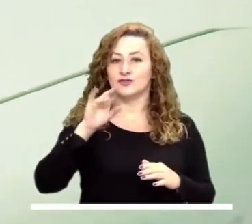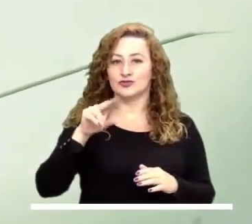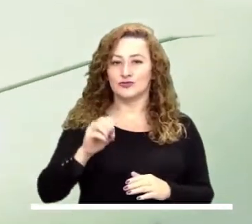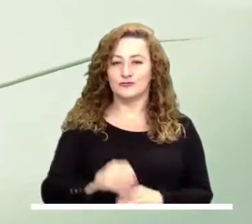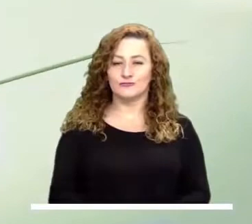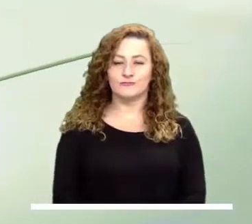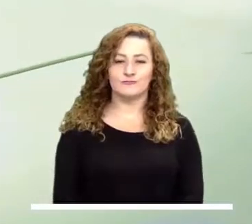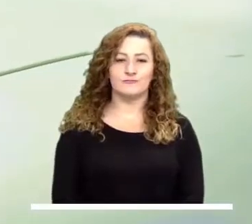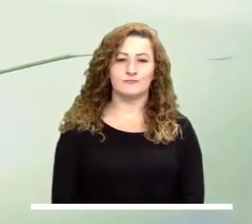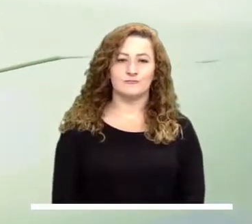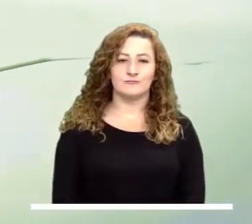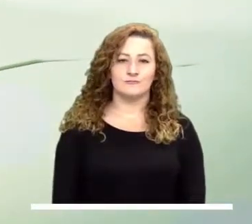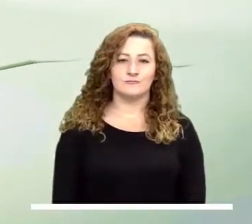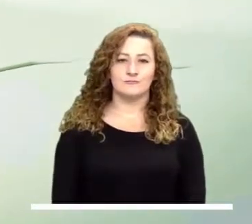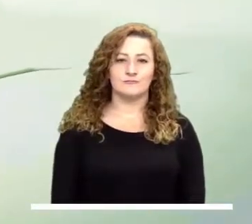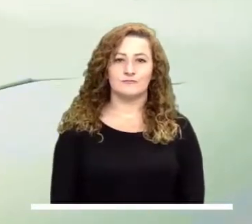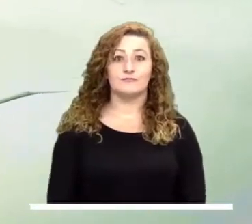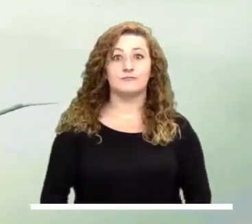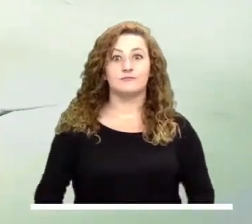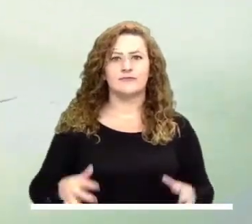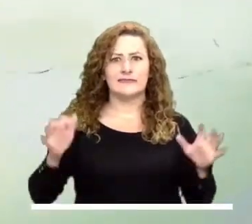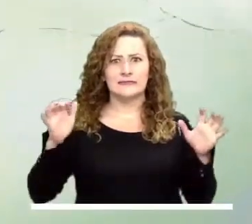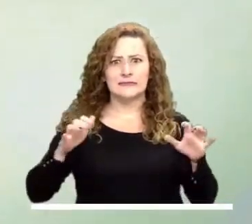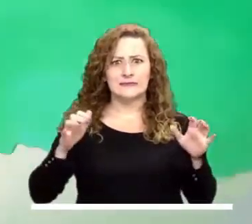de Huila y sectores del macizo colombiano.